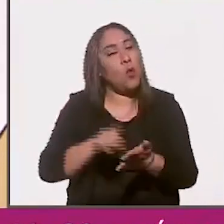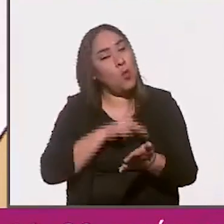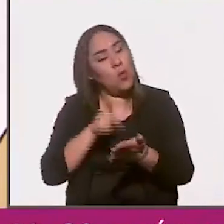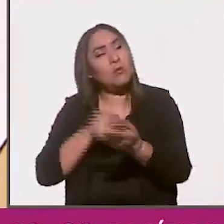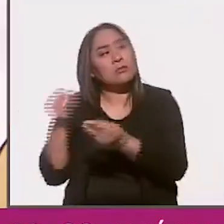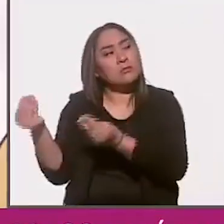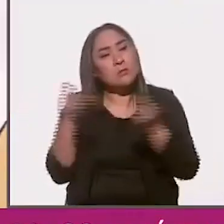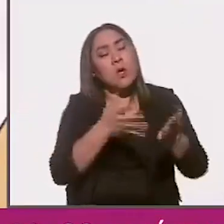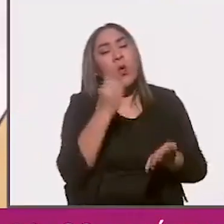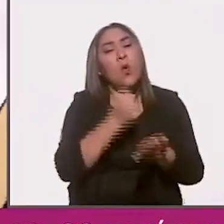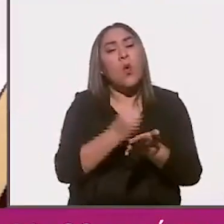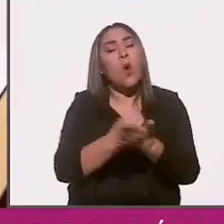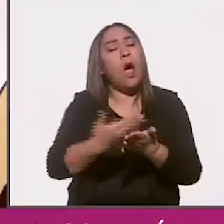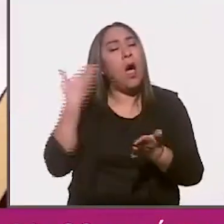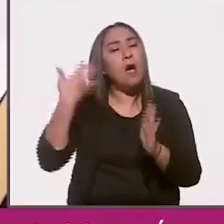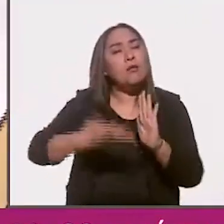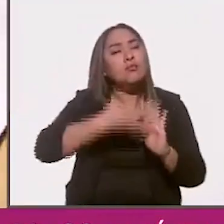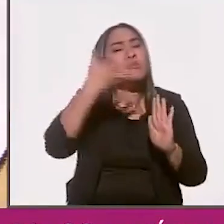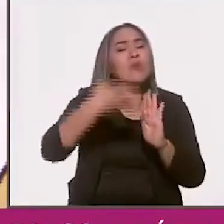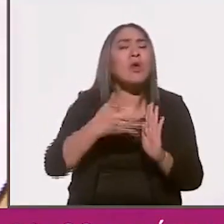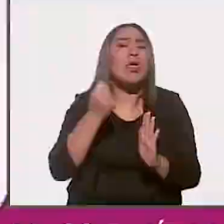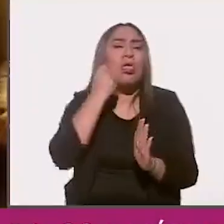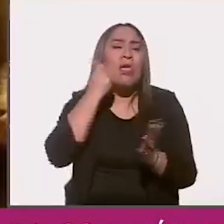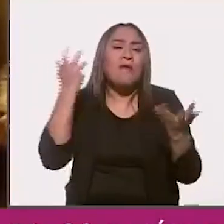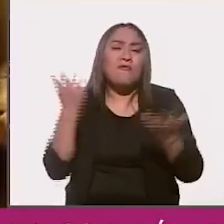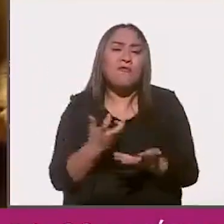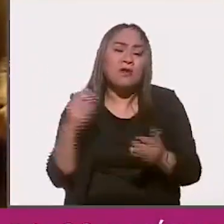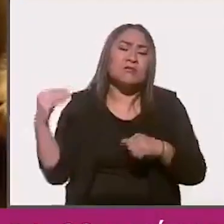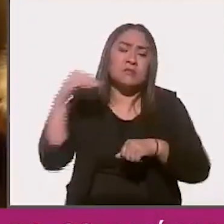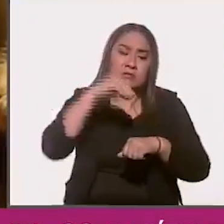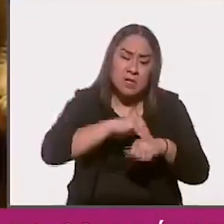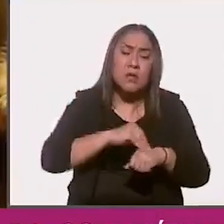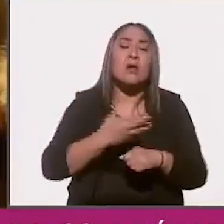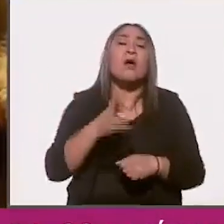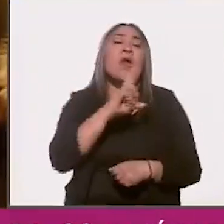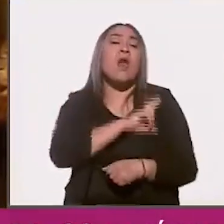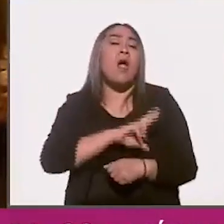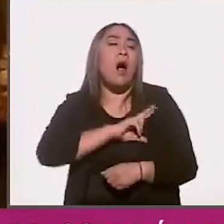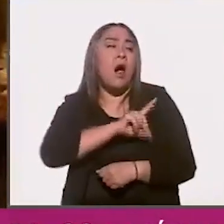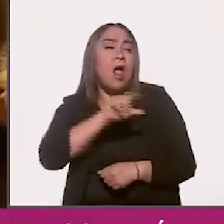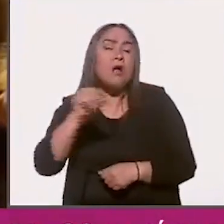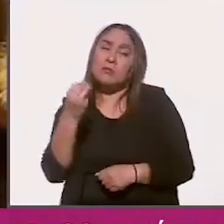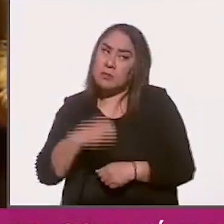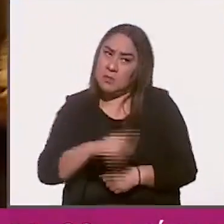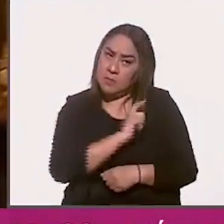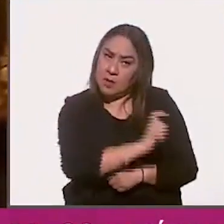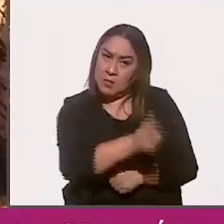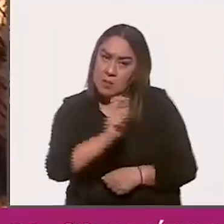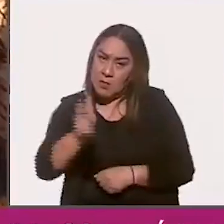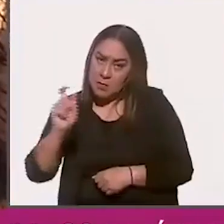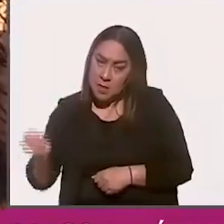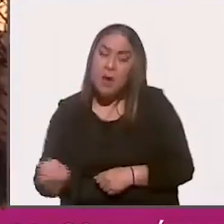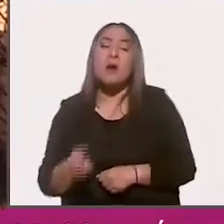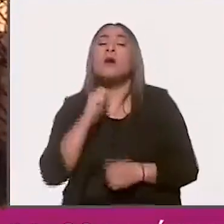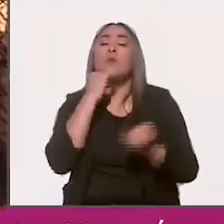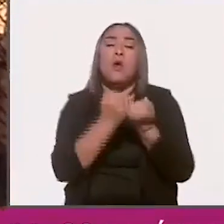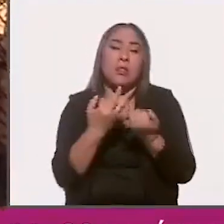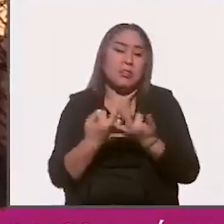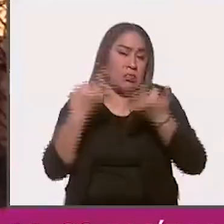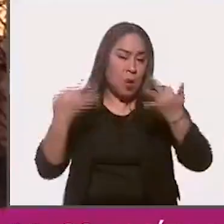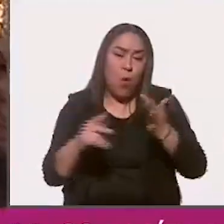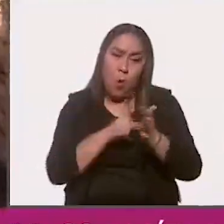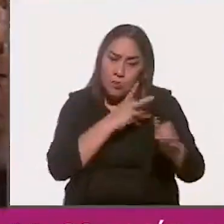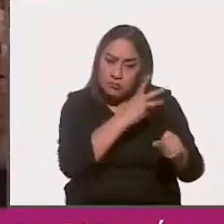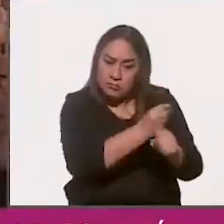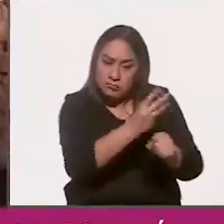el oro extraído durante la ocupación ilícita de las tierras, el pago de rentas a ejidatarios y la restitución de las tierras a su estado